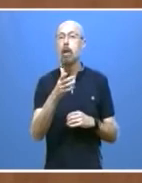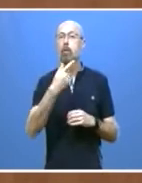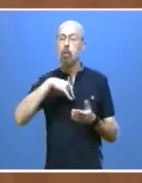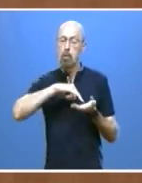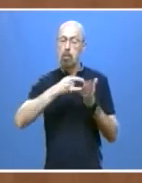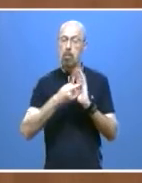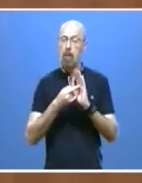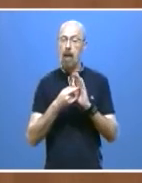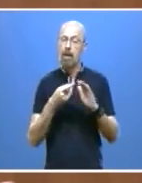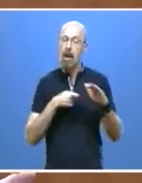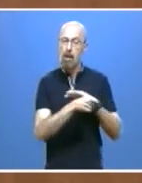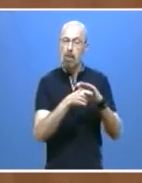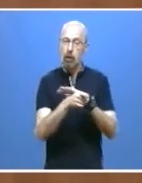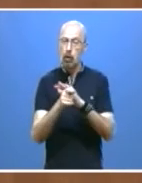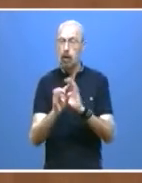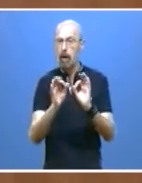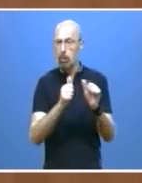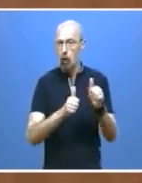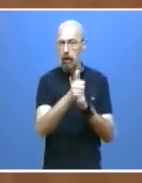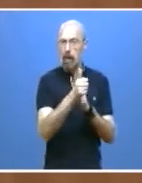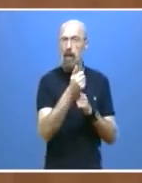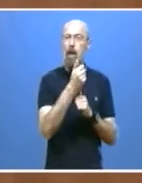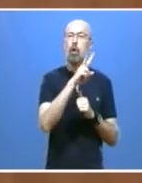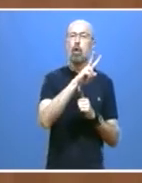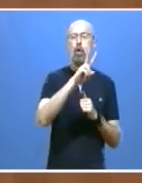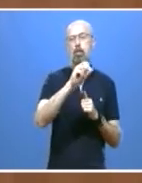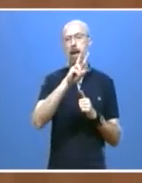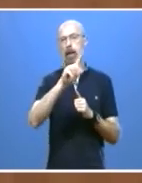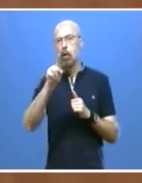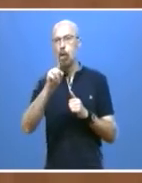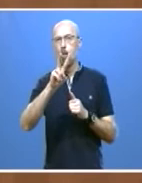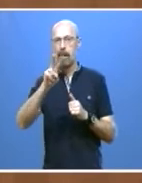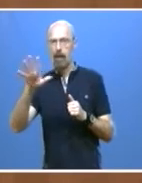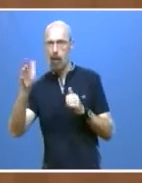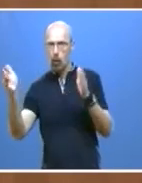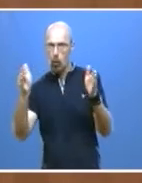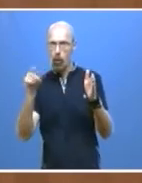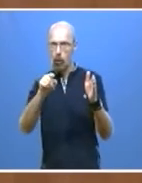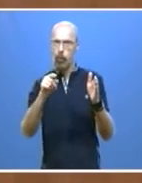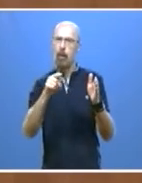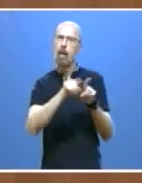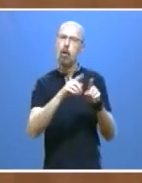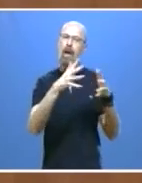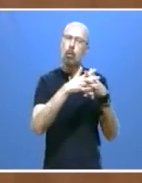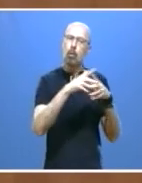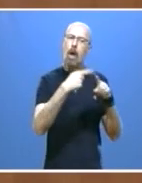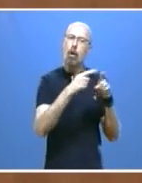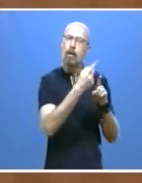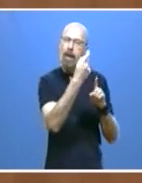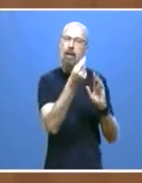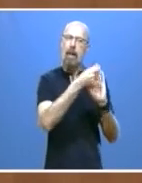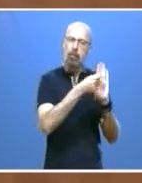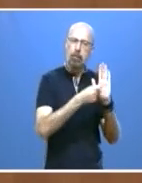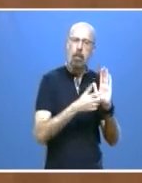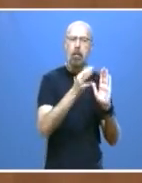2021-2025 que definirá por un lado las infraestructuras pero por otro lado los equipamientos necesarios de